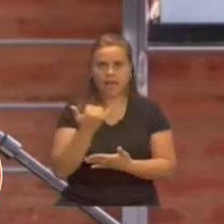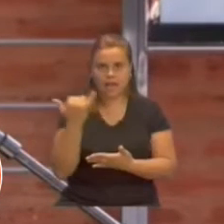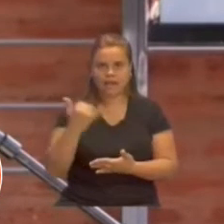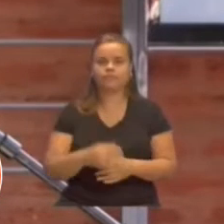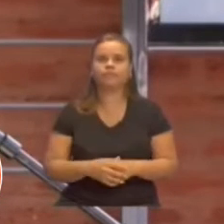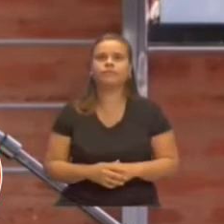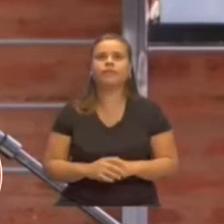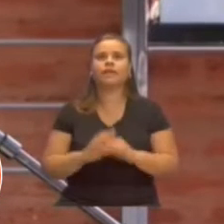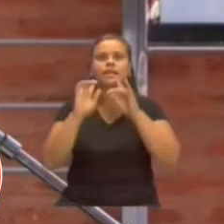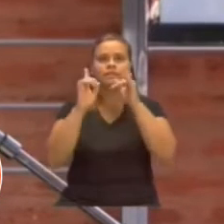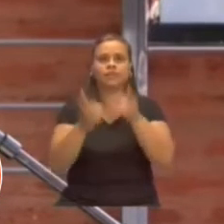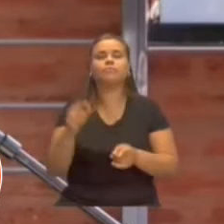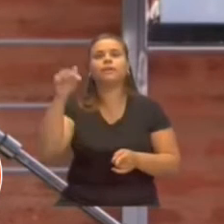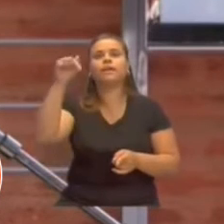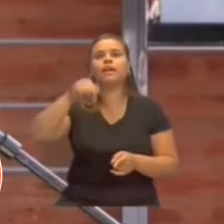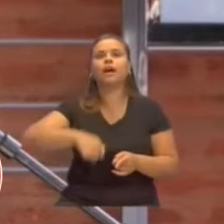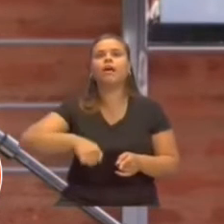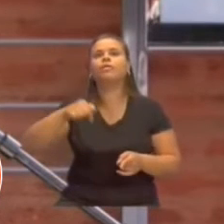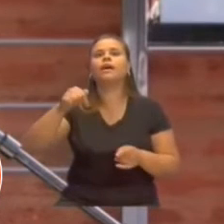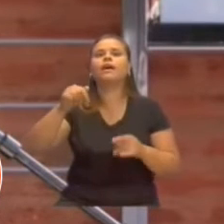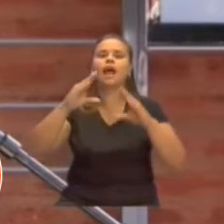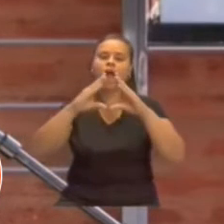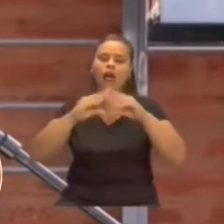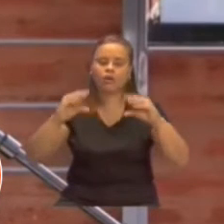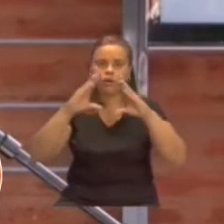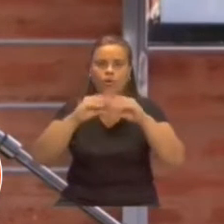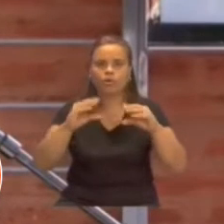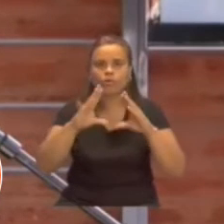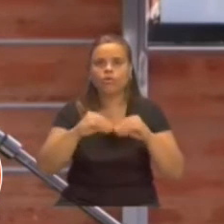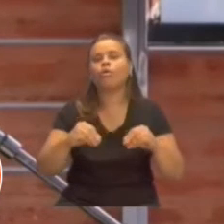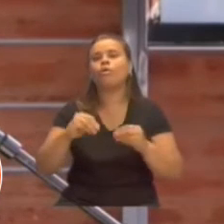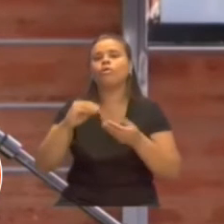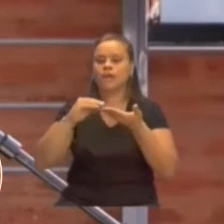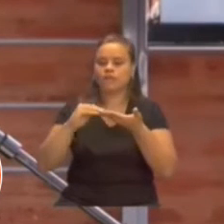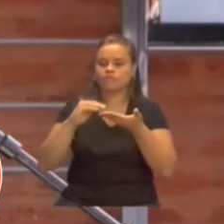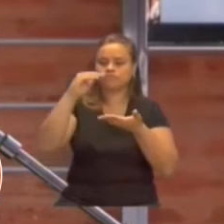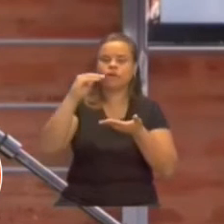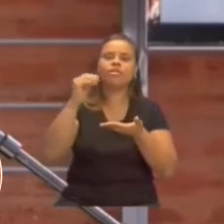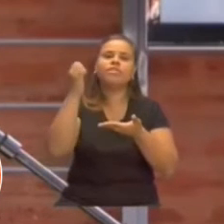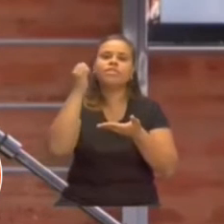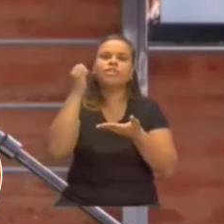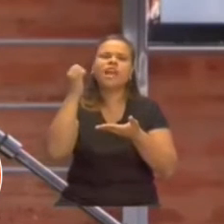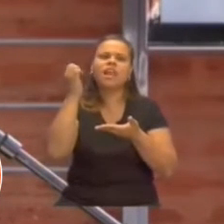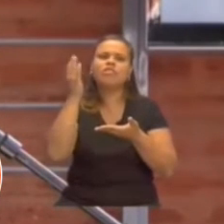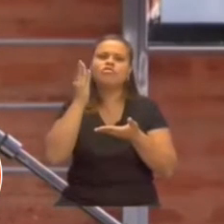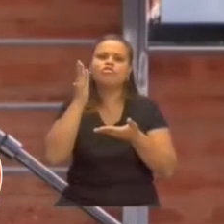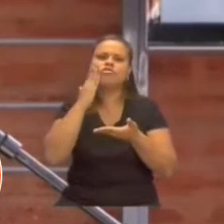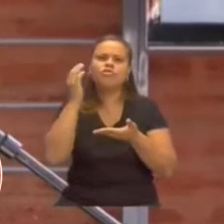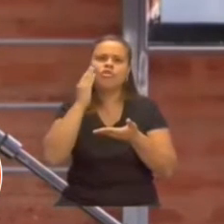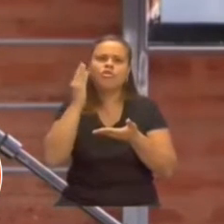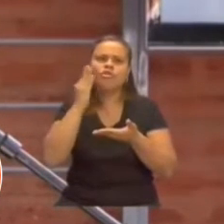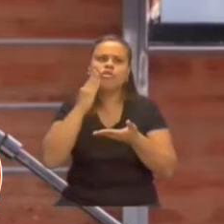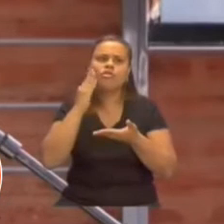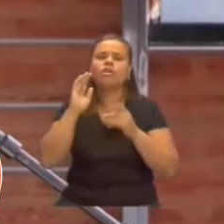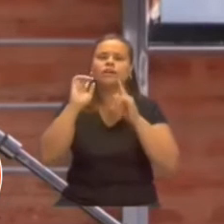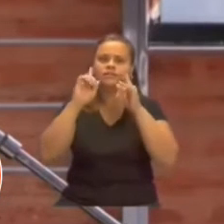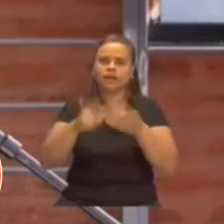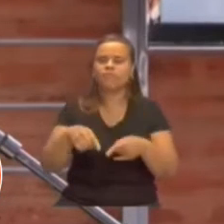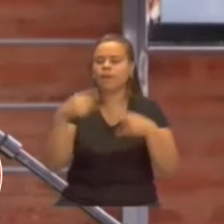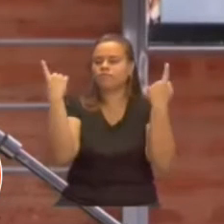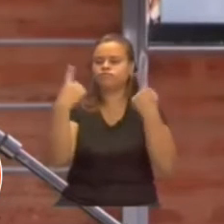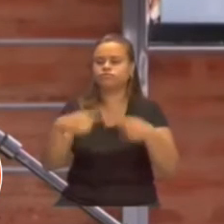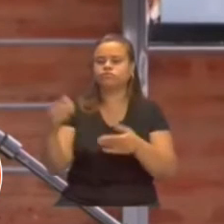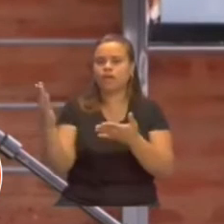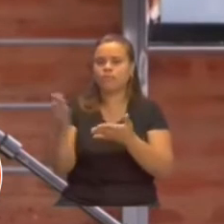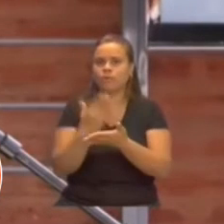También tenemos provisión de gas, algodón hidrófilo, que efectivamente se fabrica en las